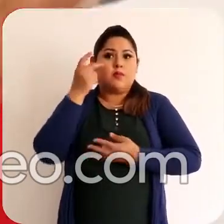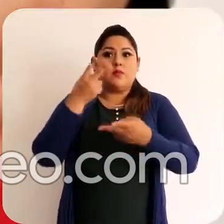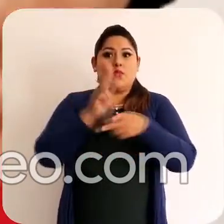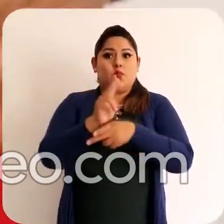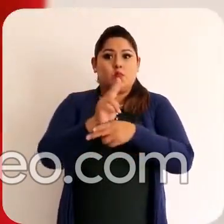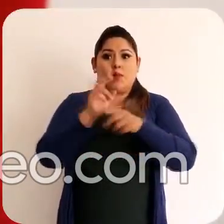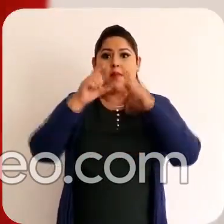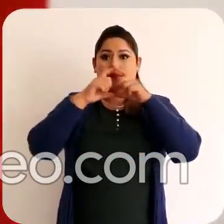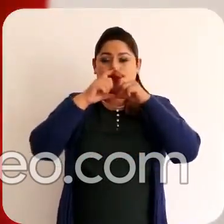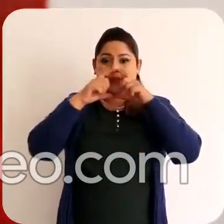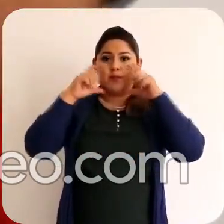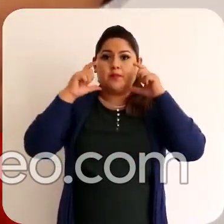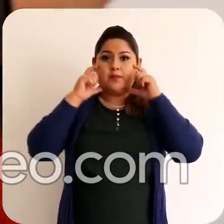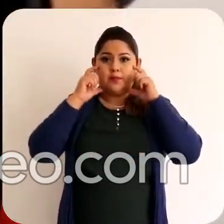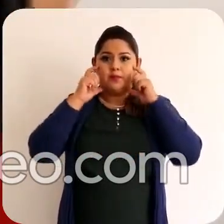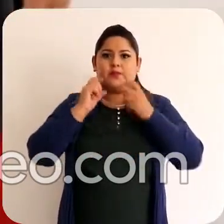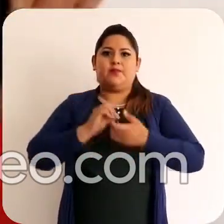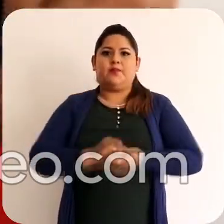Mascarillas